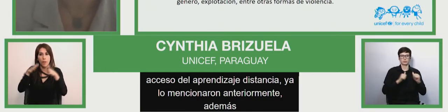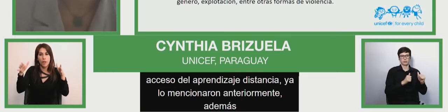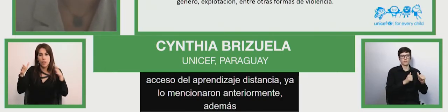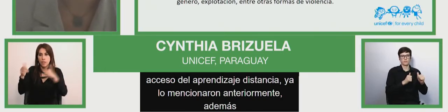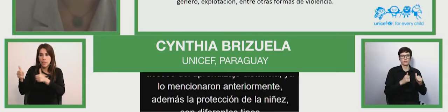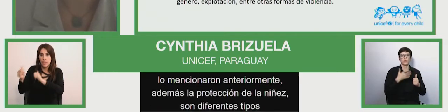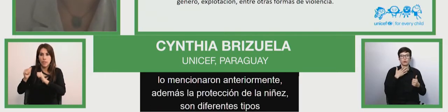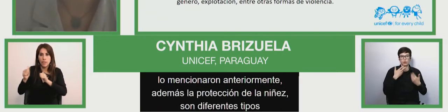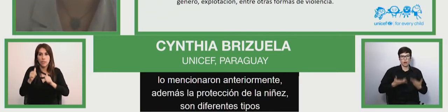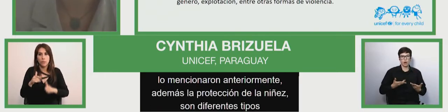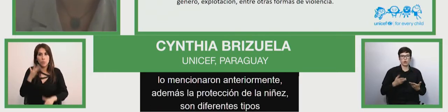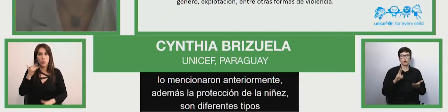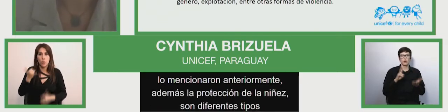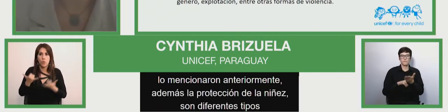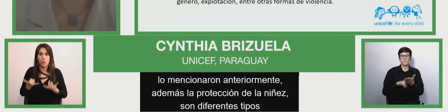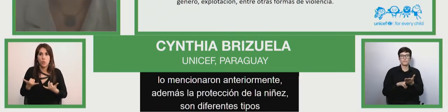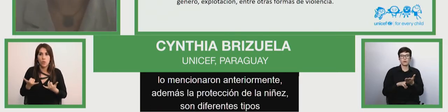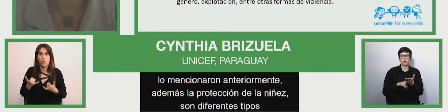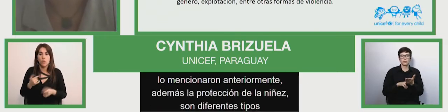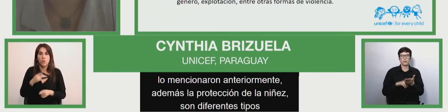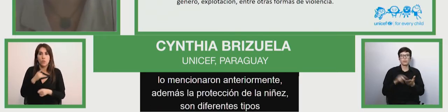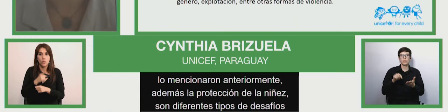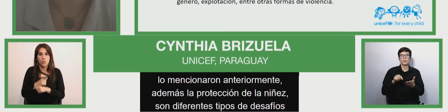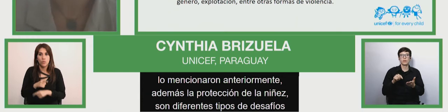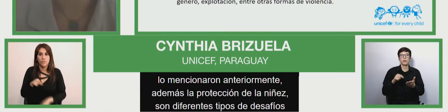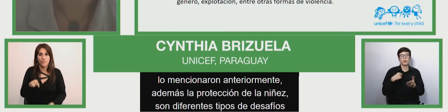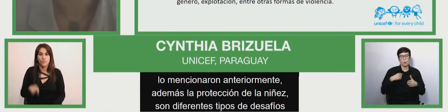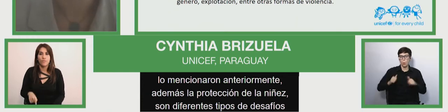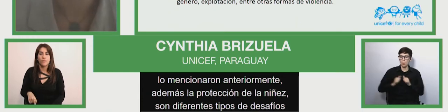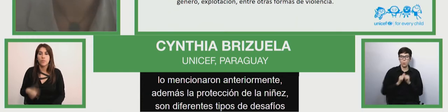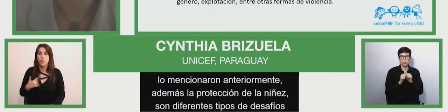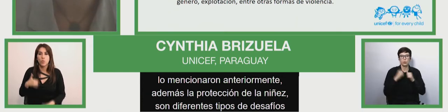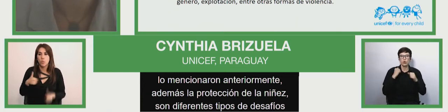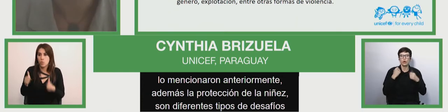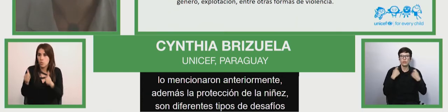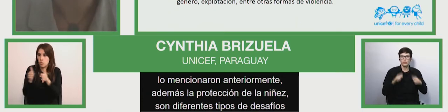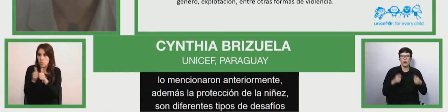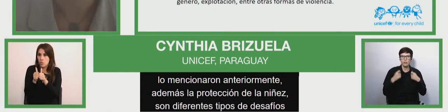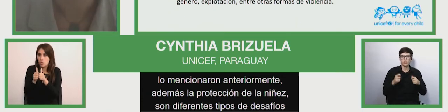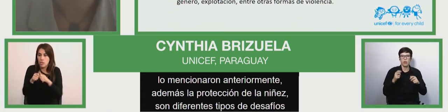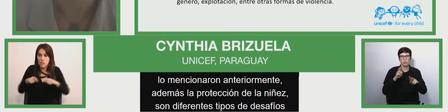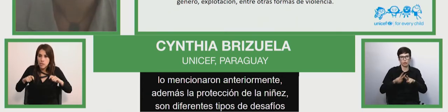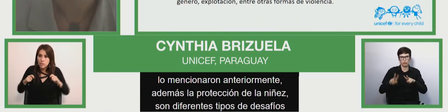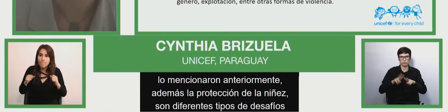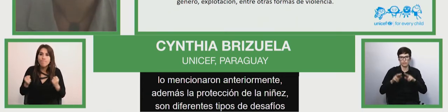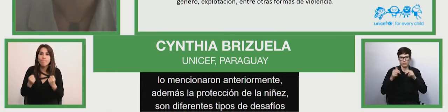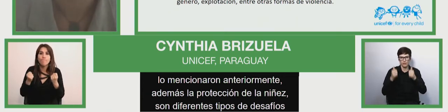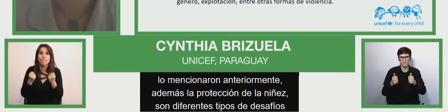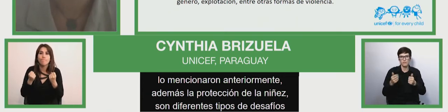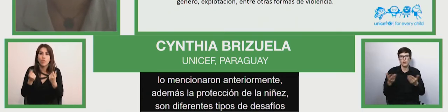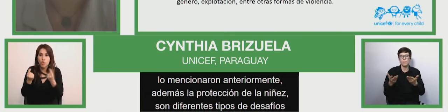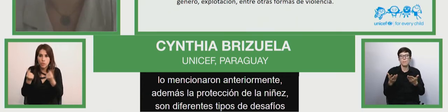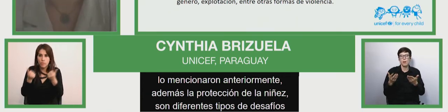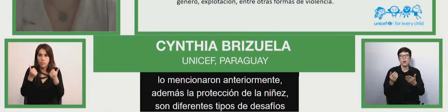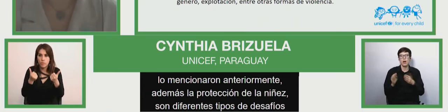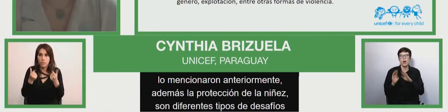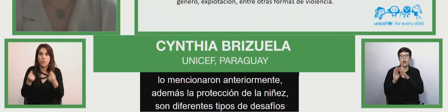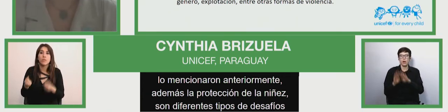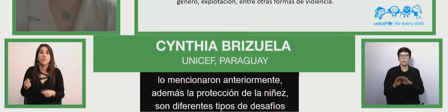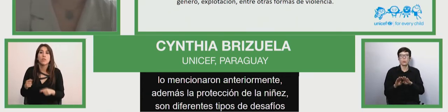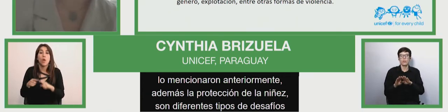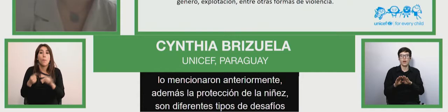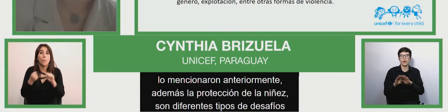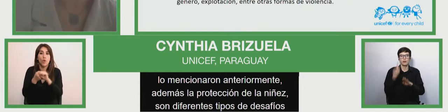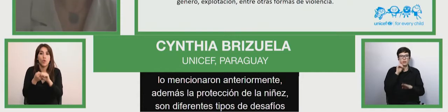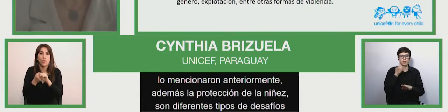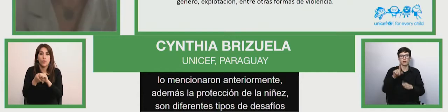estamos en conjunto tratando de resolver y apoyar a los estados para ver cómo atender a